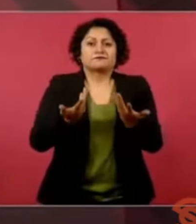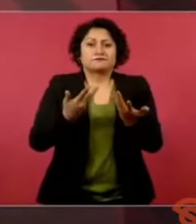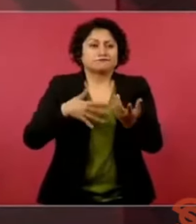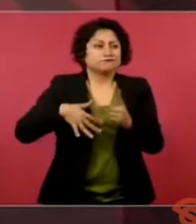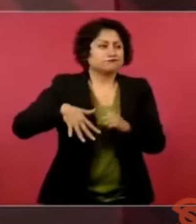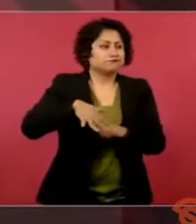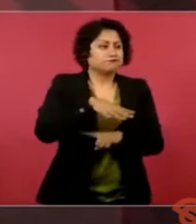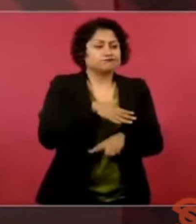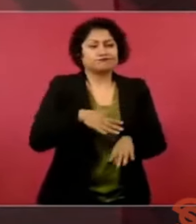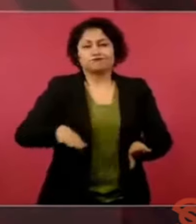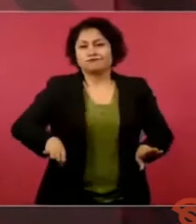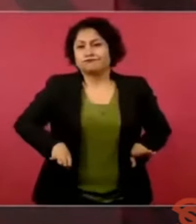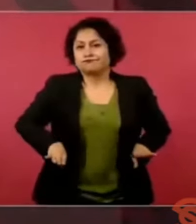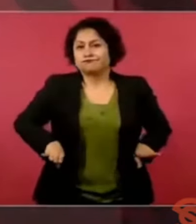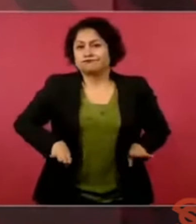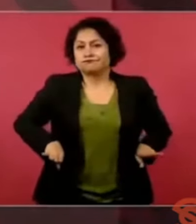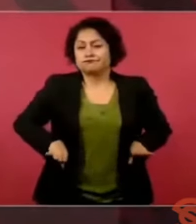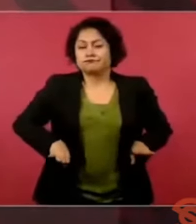siempre